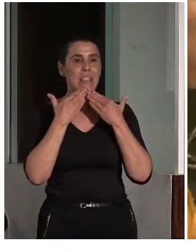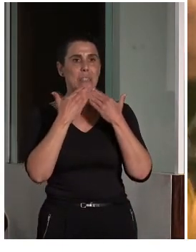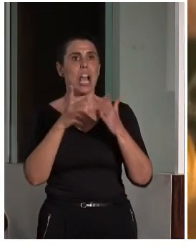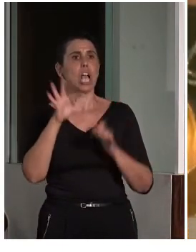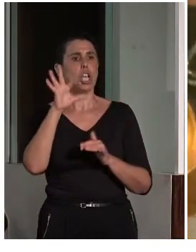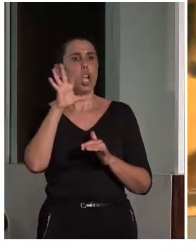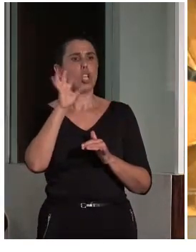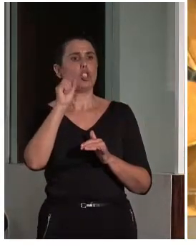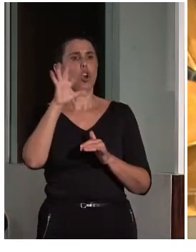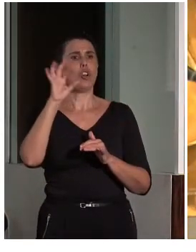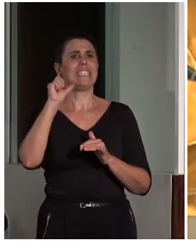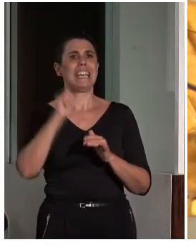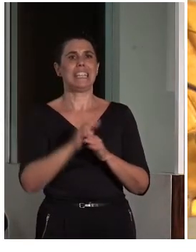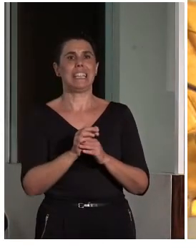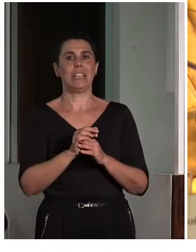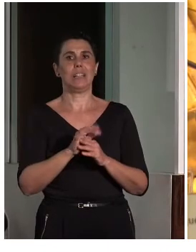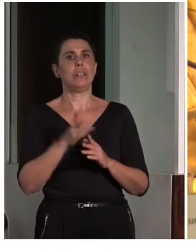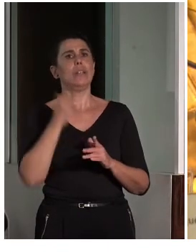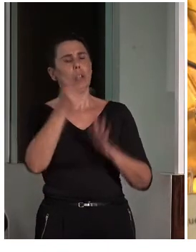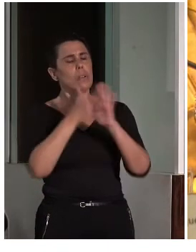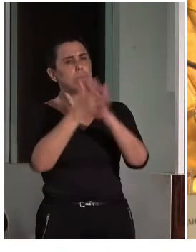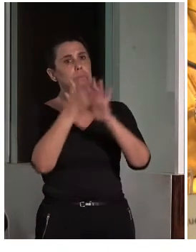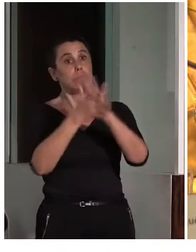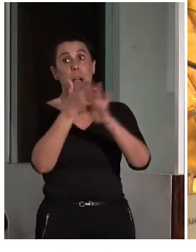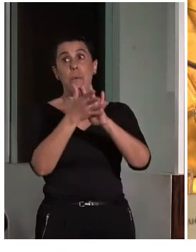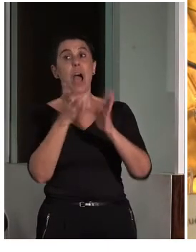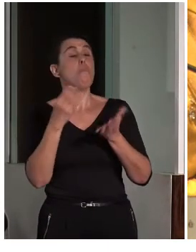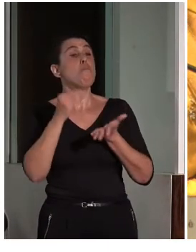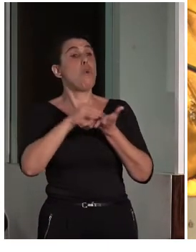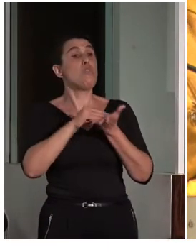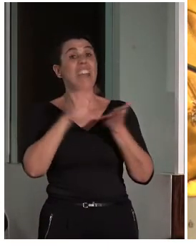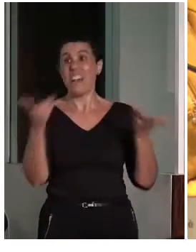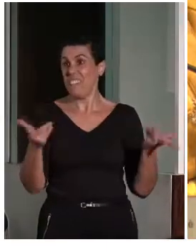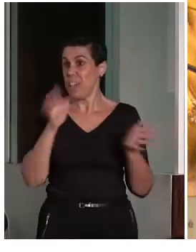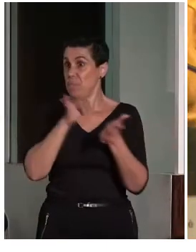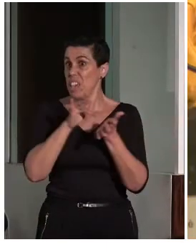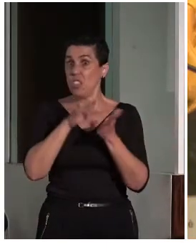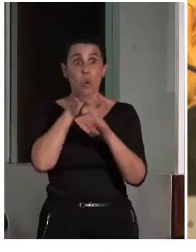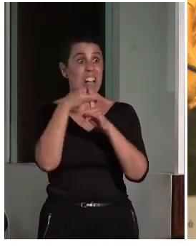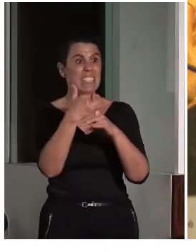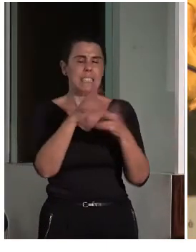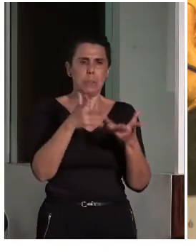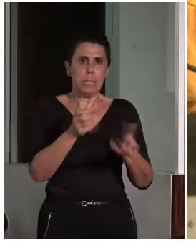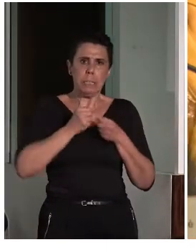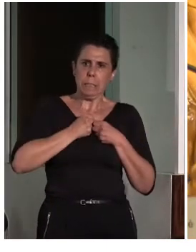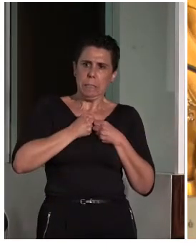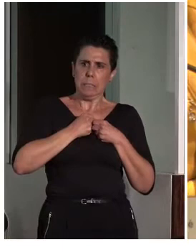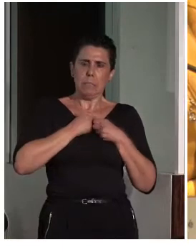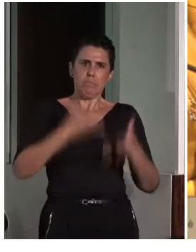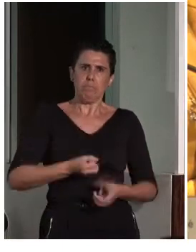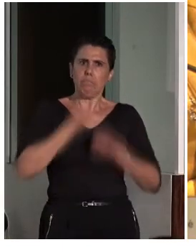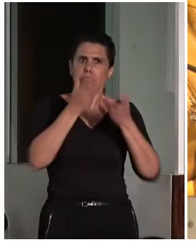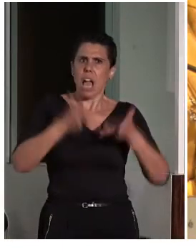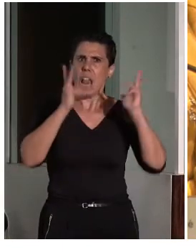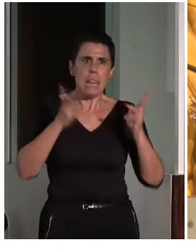sus palabras, porque a veces, en un ambiente de este tipo, a veces nos vemos un poco cohibidos. Yo creo que hay que, en